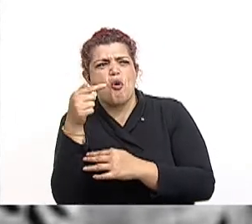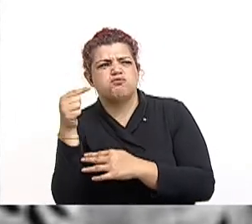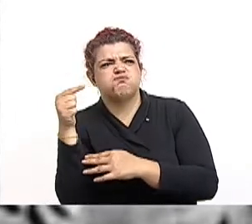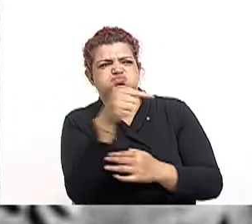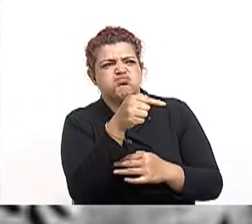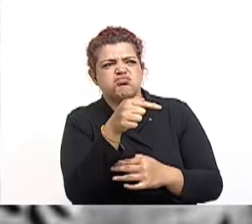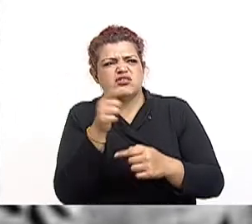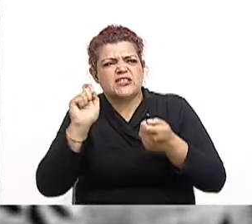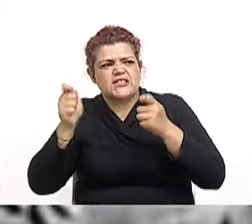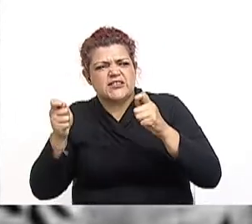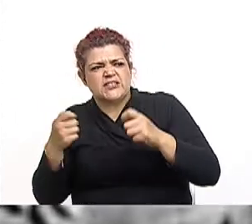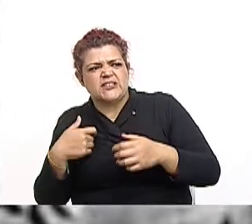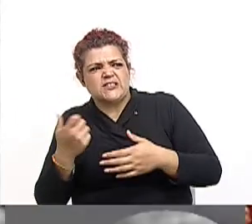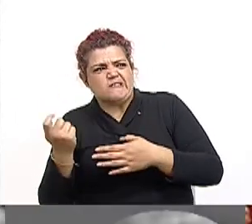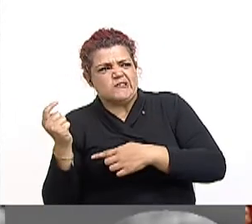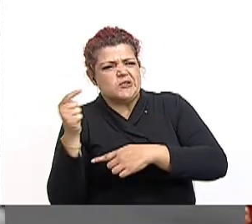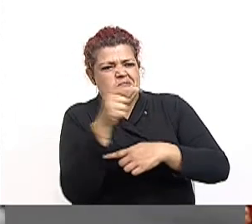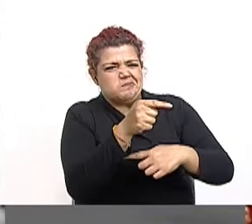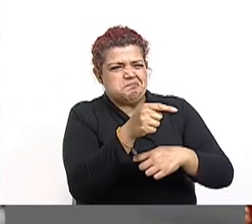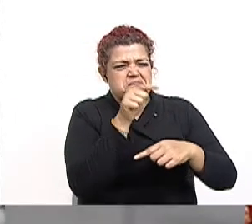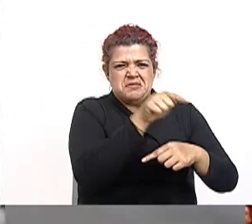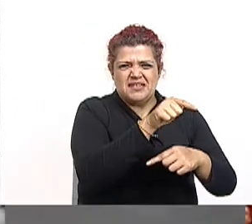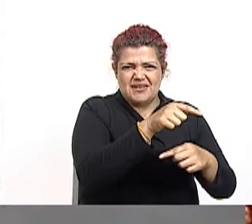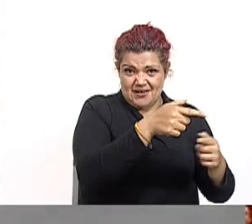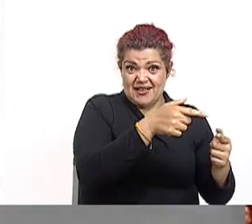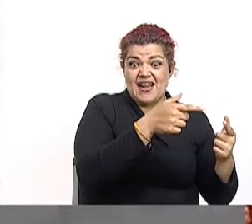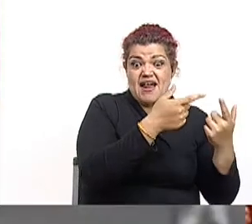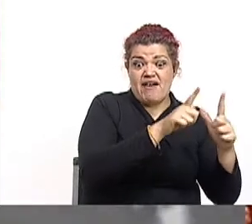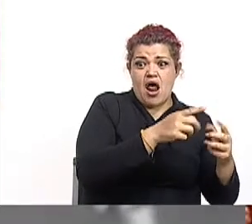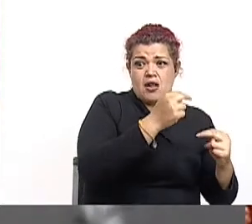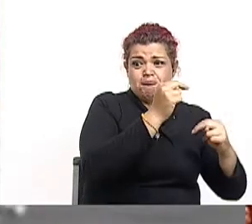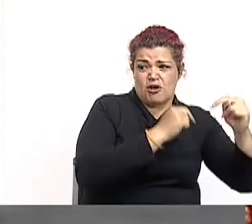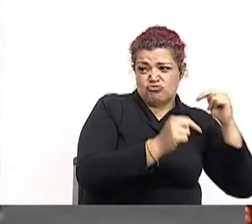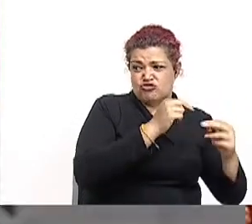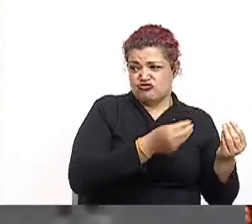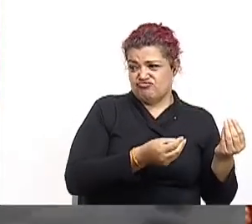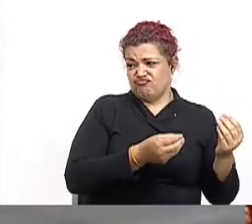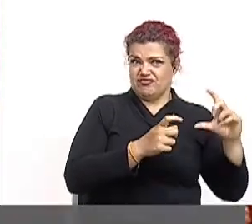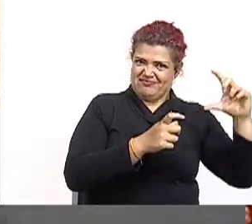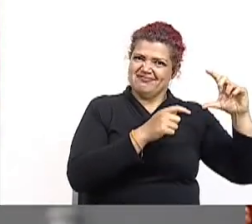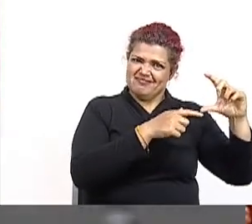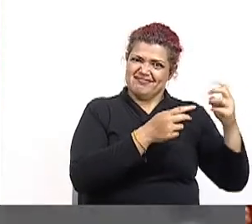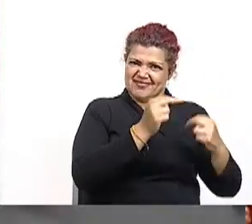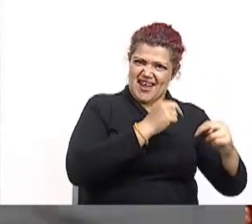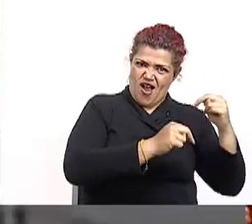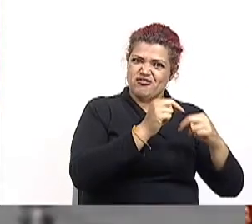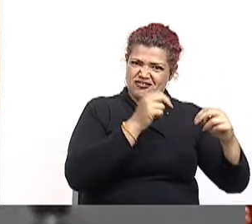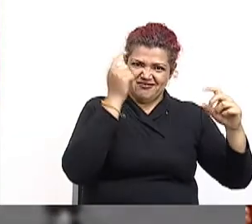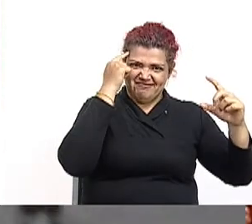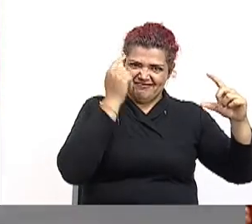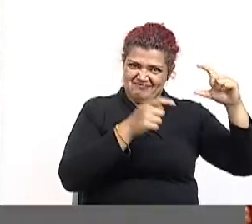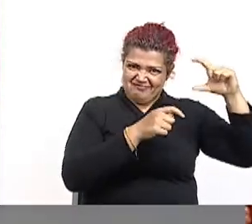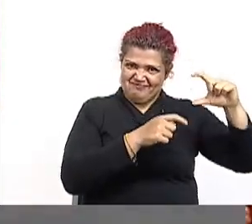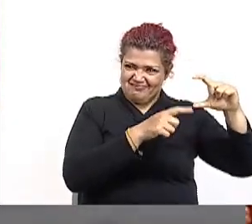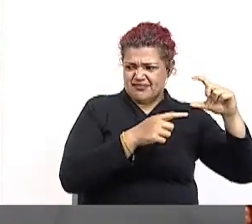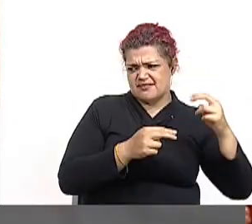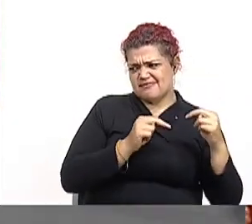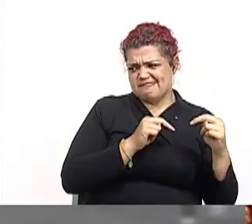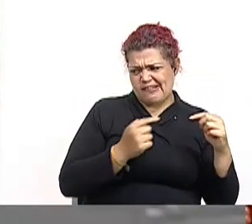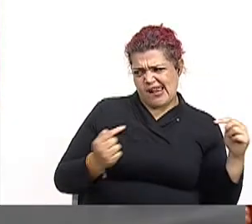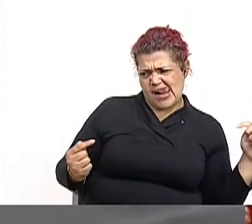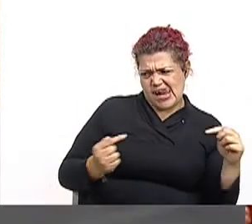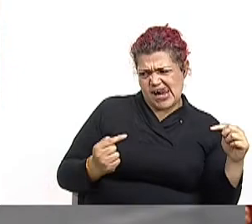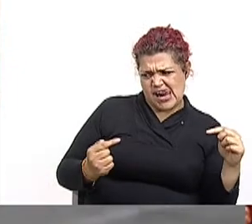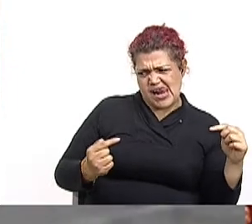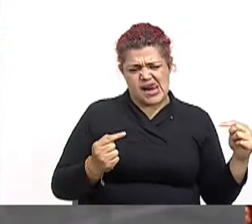reformista. Mora y Sanabria se quitan uno, dos, tres, cuatro rivales. La jugada es espectacular. Calderón Guardia levanta sus manos, indicándoles que vayan al frente y que vayan ahí. El reloj avanza. Estamos en la